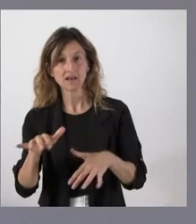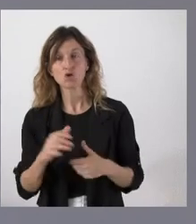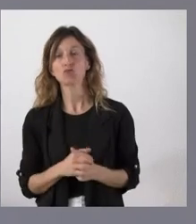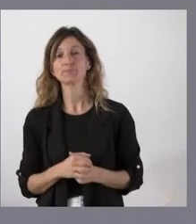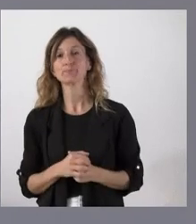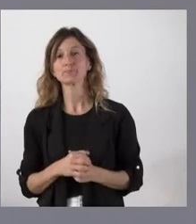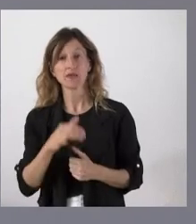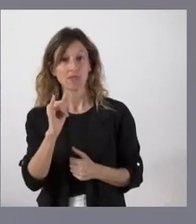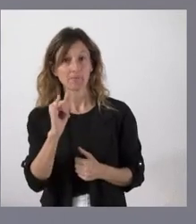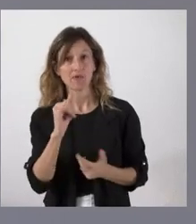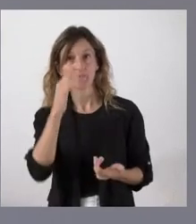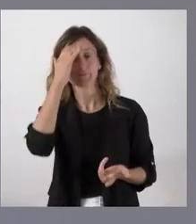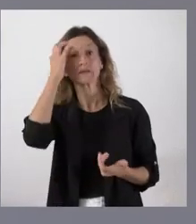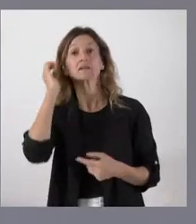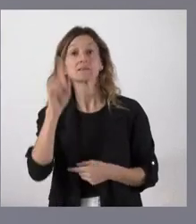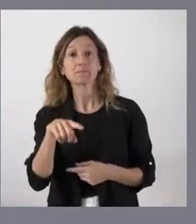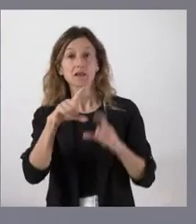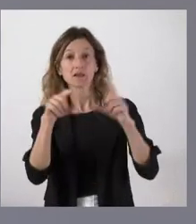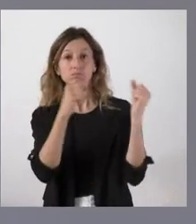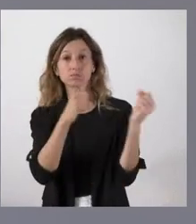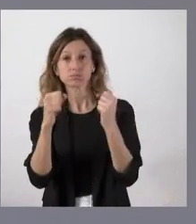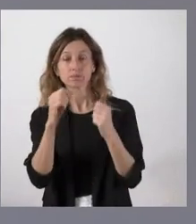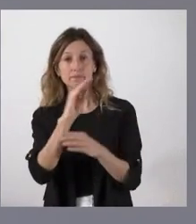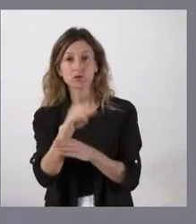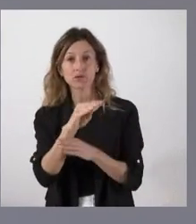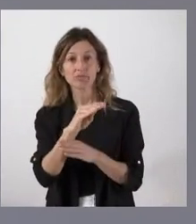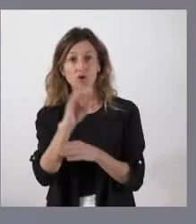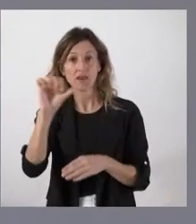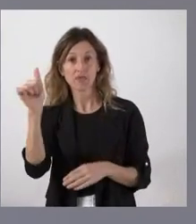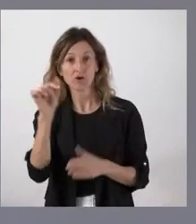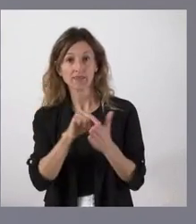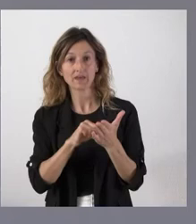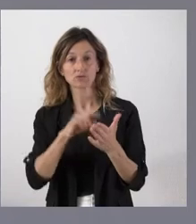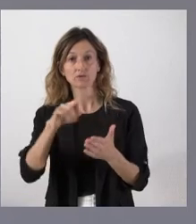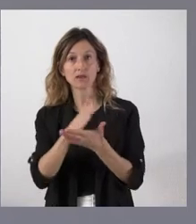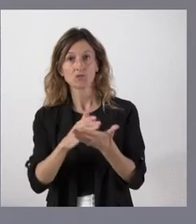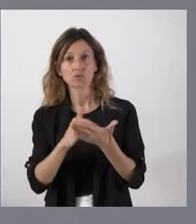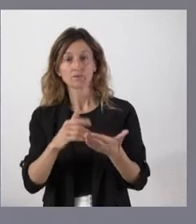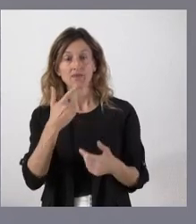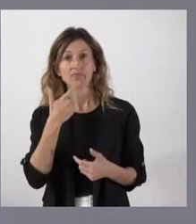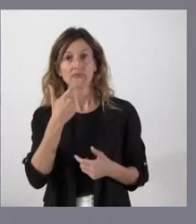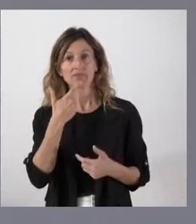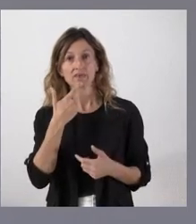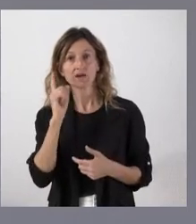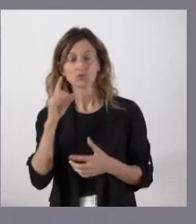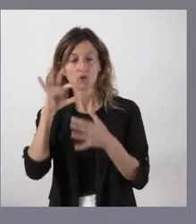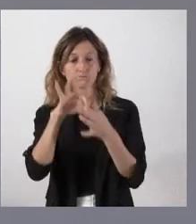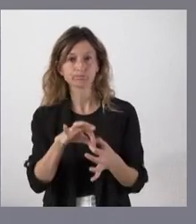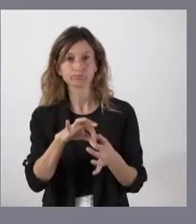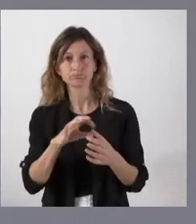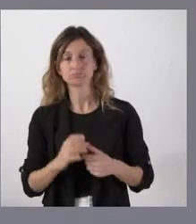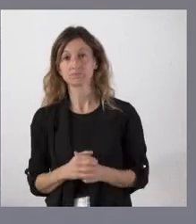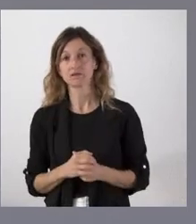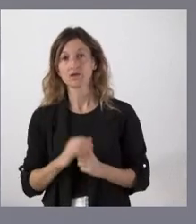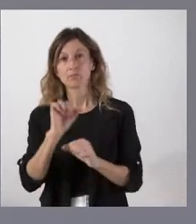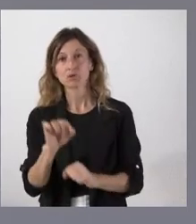porque las autoridades en materia de protección de datos nacionales y también las autonómicas decían que esto estaba sujeto a esa protección y por tanto